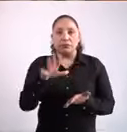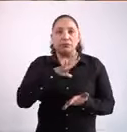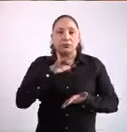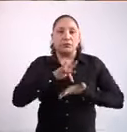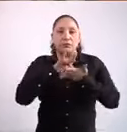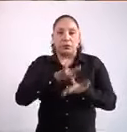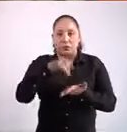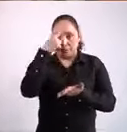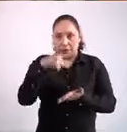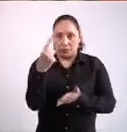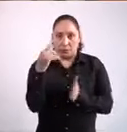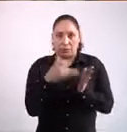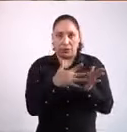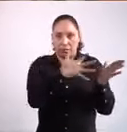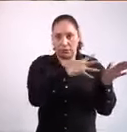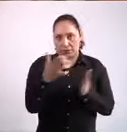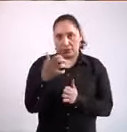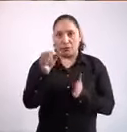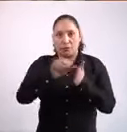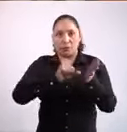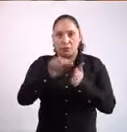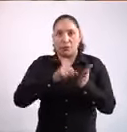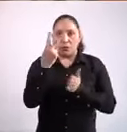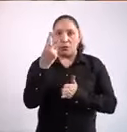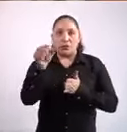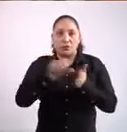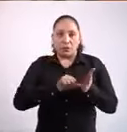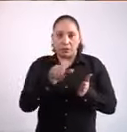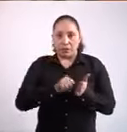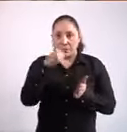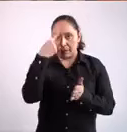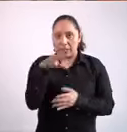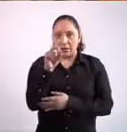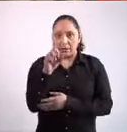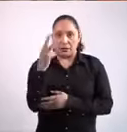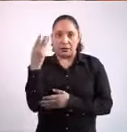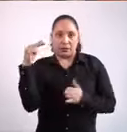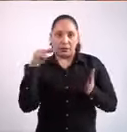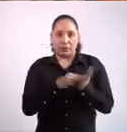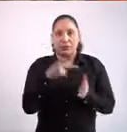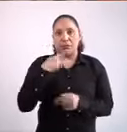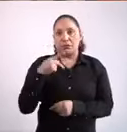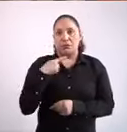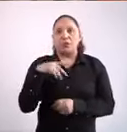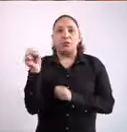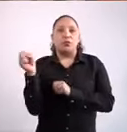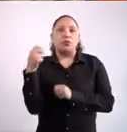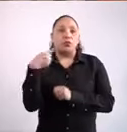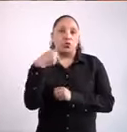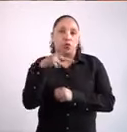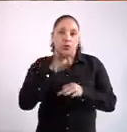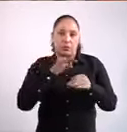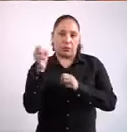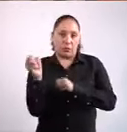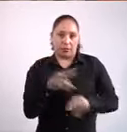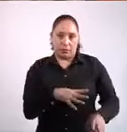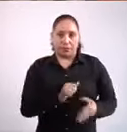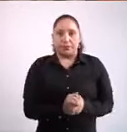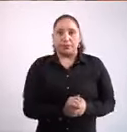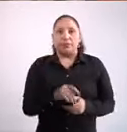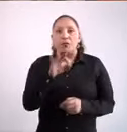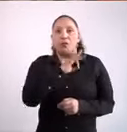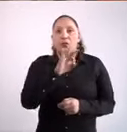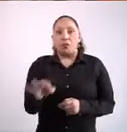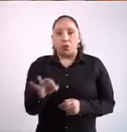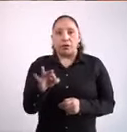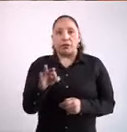apoyo de 1.500 pesos mensuales por dos meses a 33.000 personas que hayan perdido su empleo y